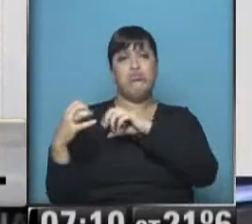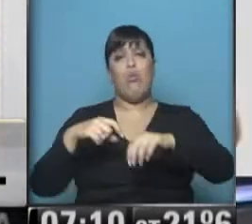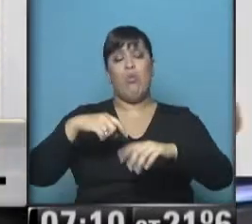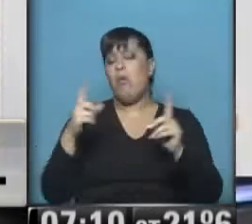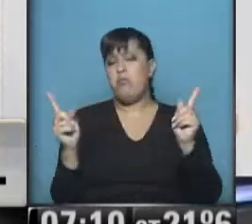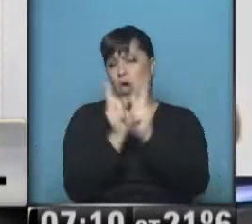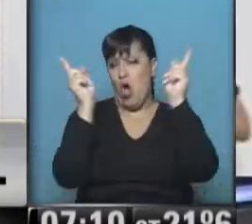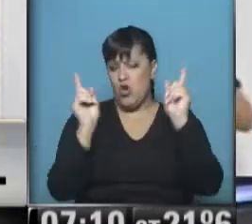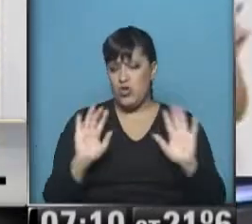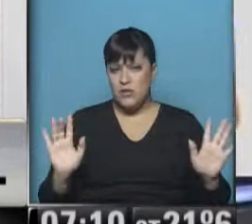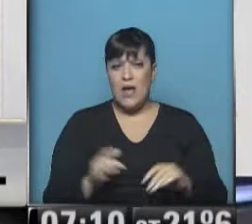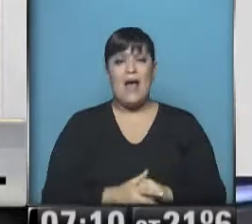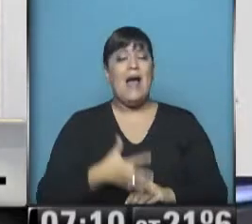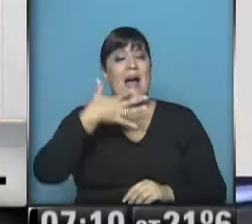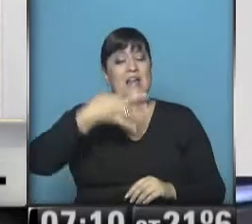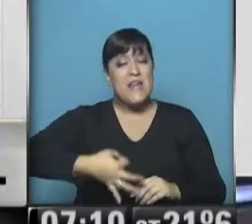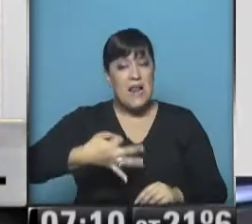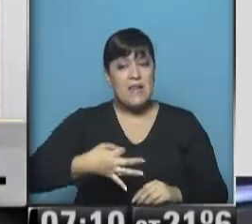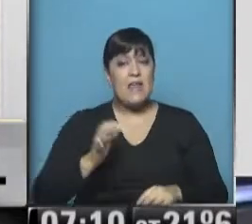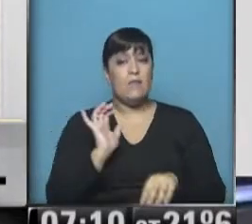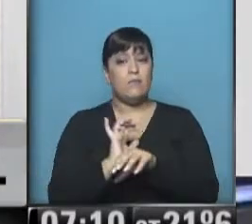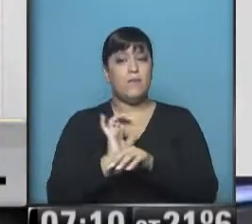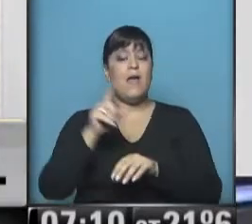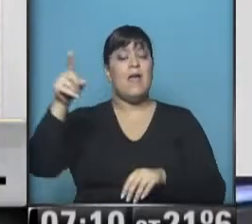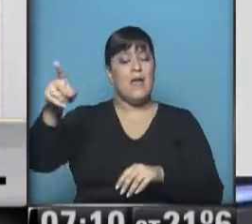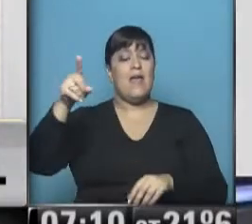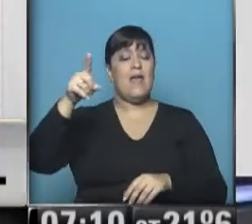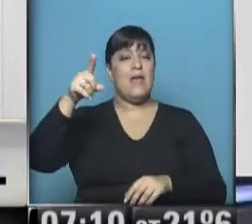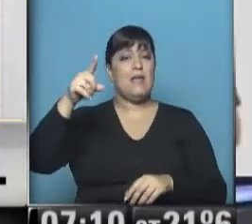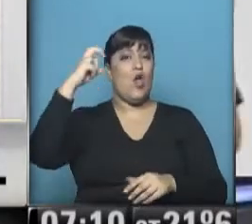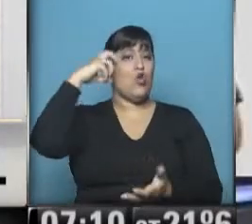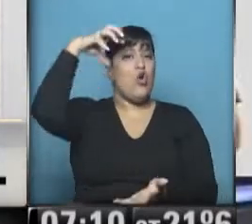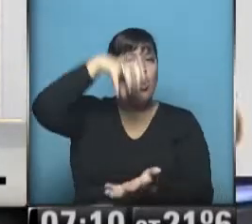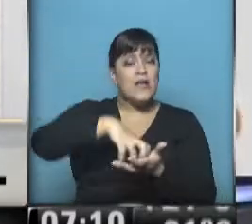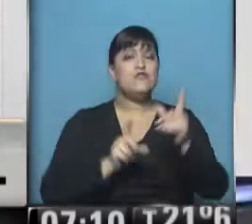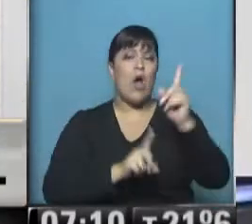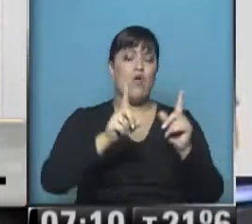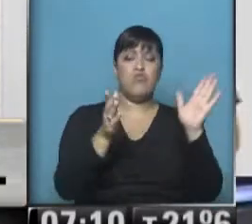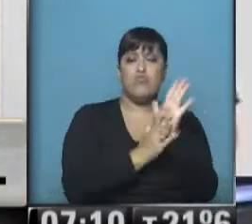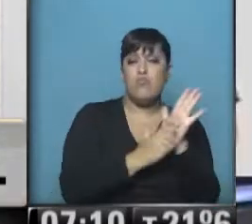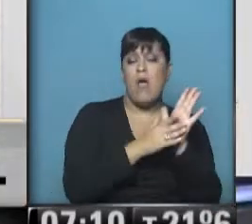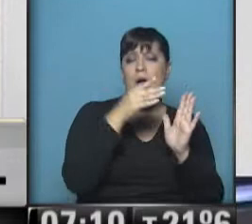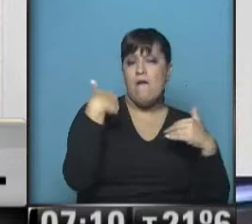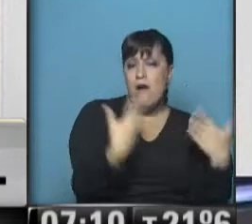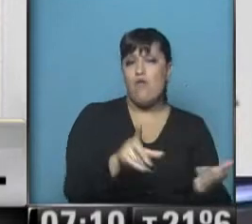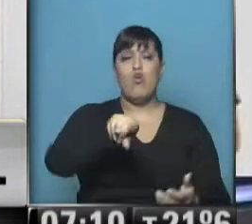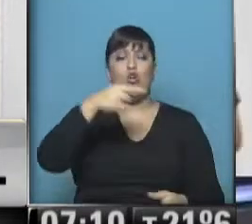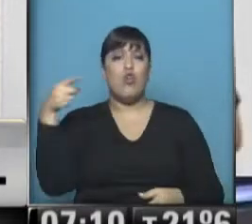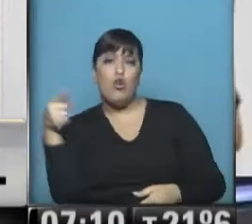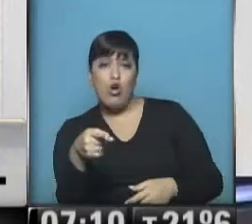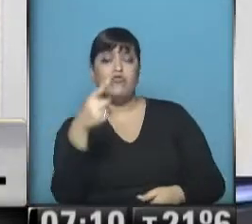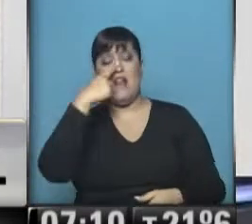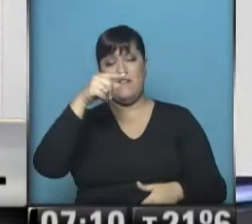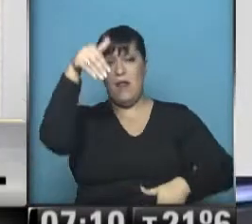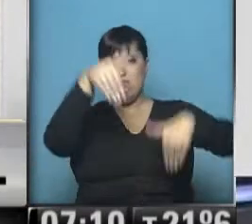breve. En realidad, en el Congreso de la Nación hubo algunos argumentos a favor y en contra. Se fue a la votación y fue amplio